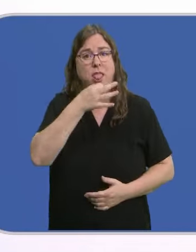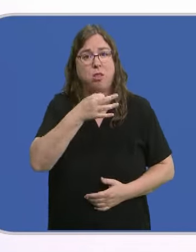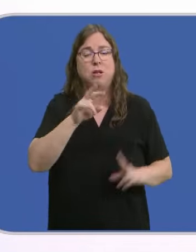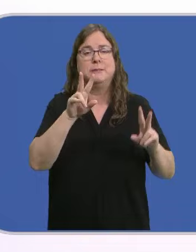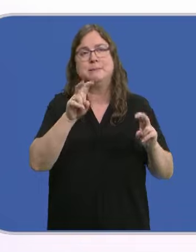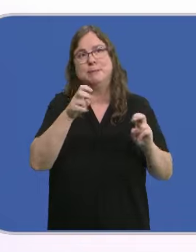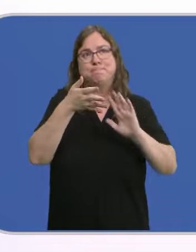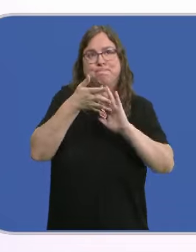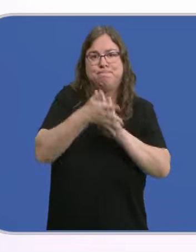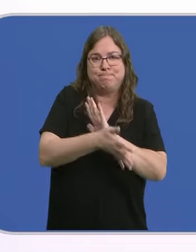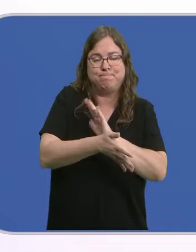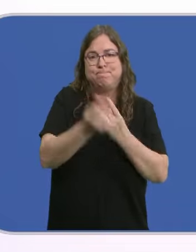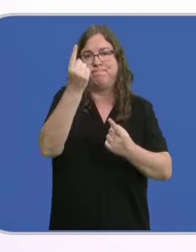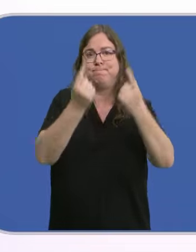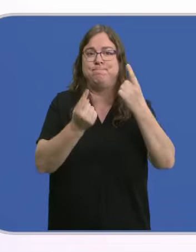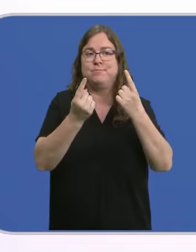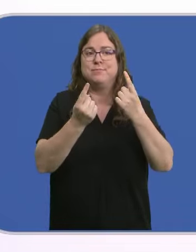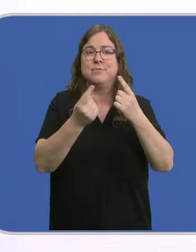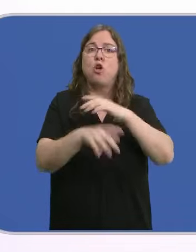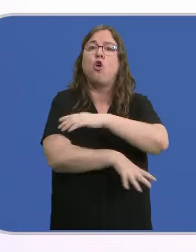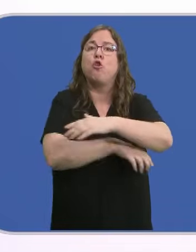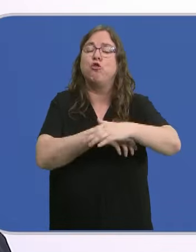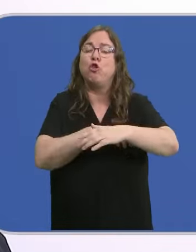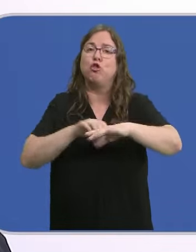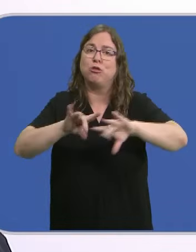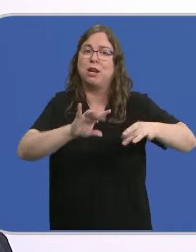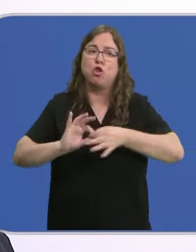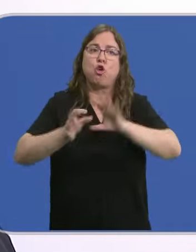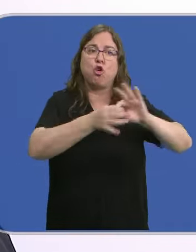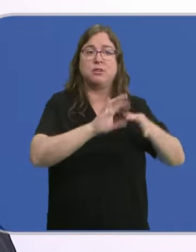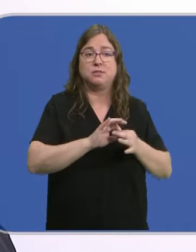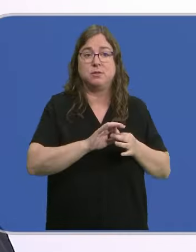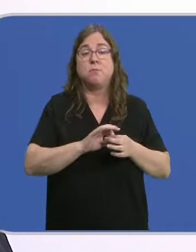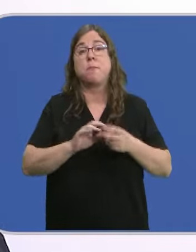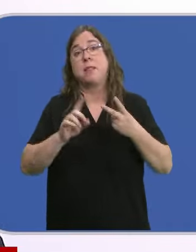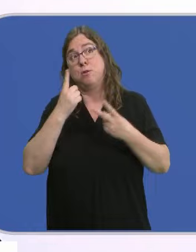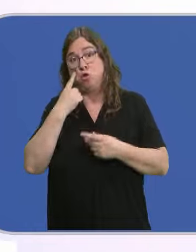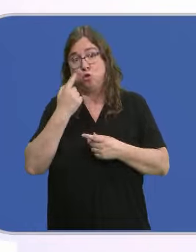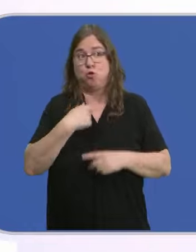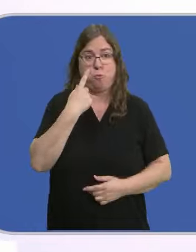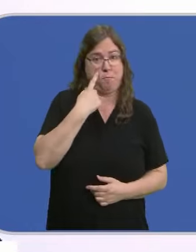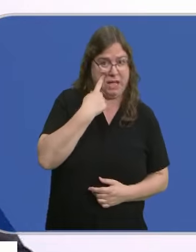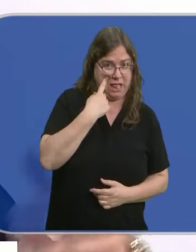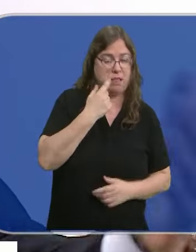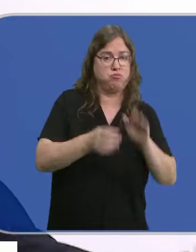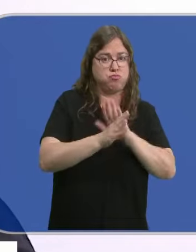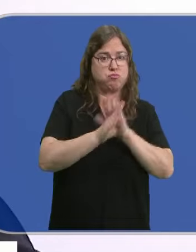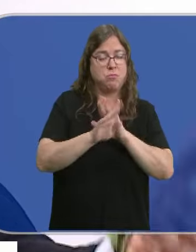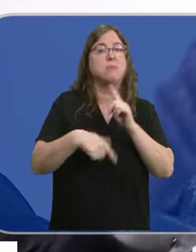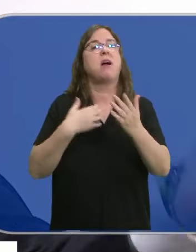una manera más puntual de ese fondo de cohesión territorial. Seguiremos por un lado vigilantes y por otro lado